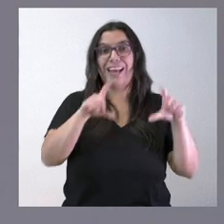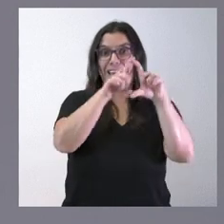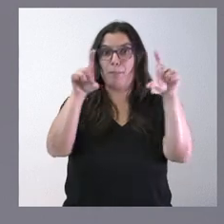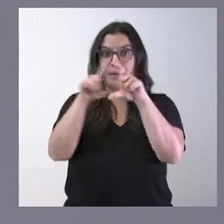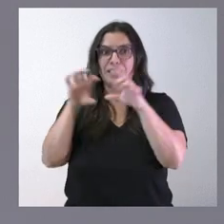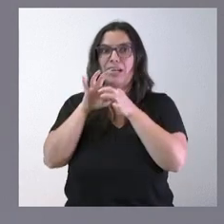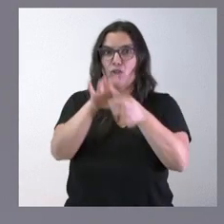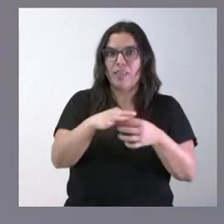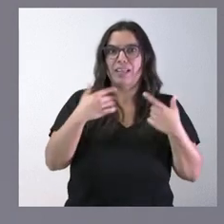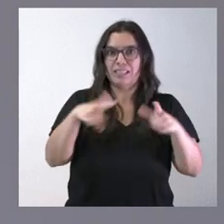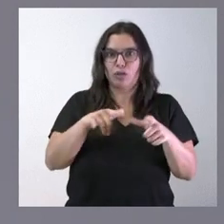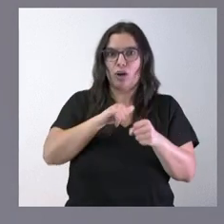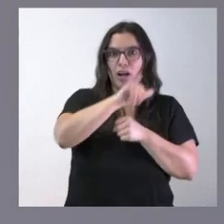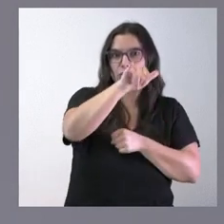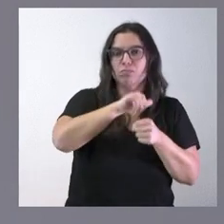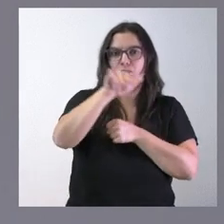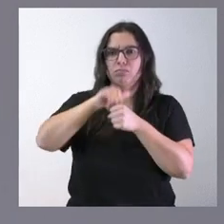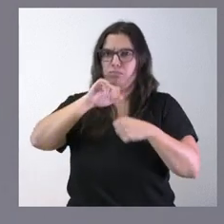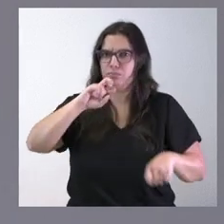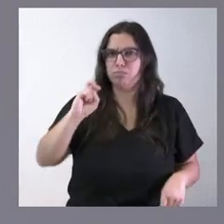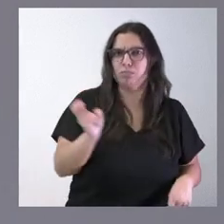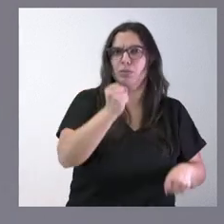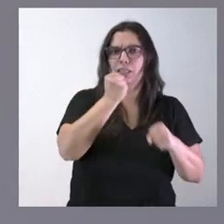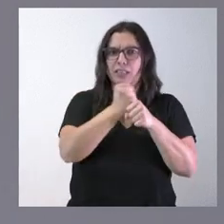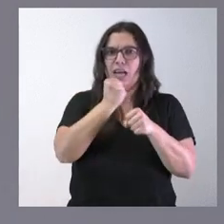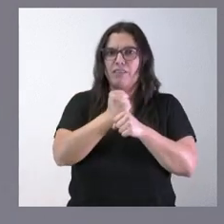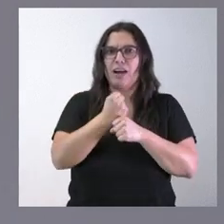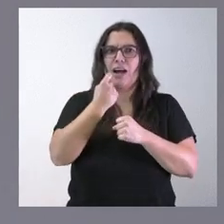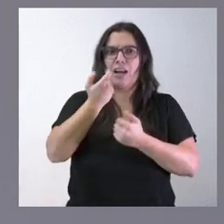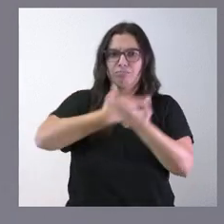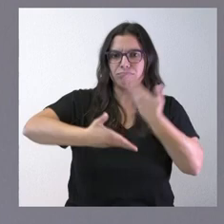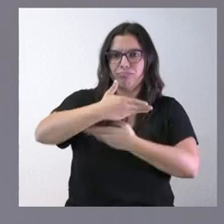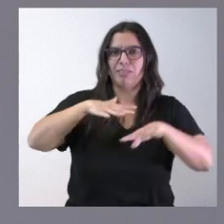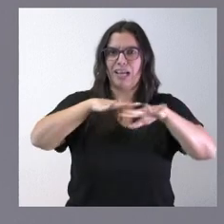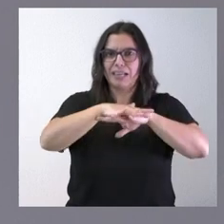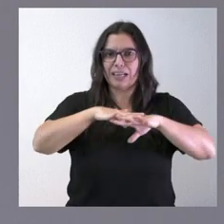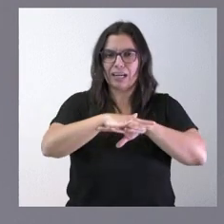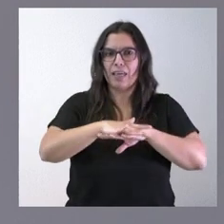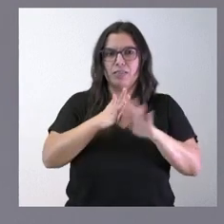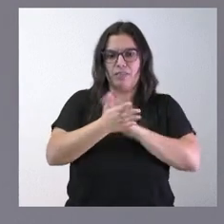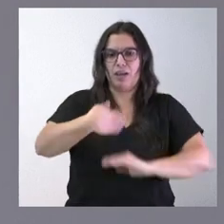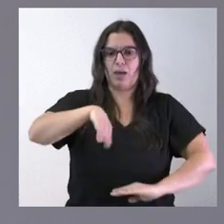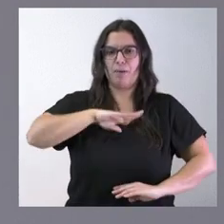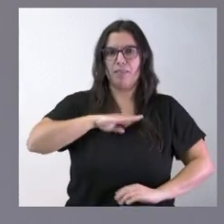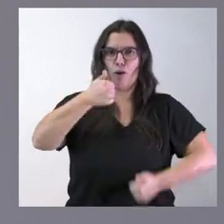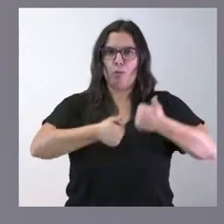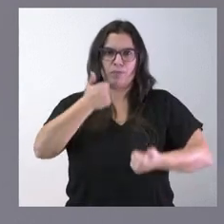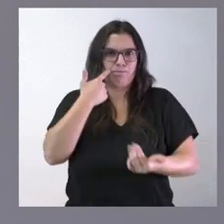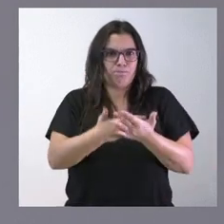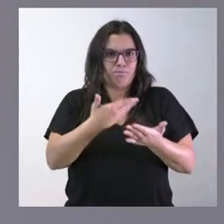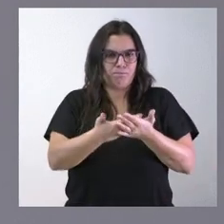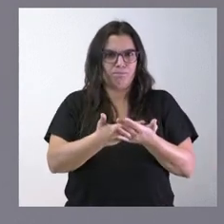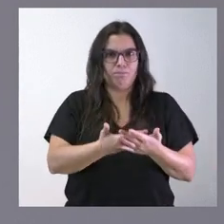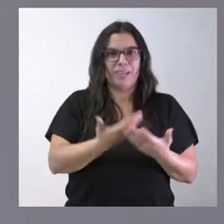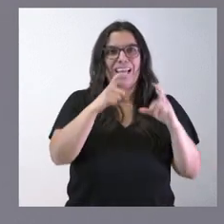vinculadas al sector aeronáutico, que trabajan algunas de ellas en red y que son de una capacidad competitiva demostrada. Más de 50